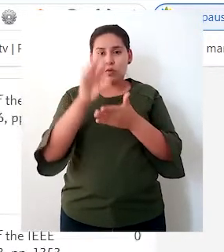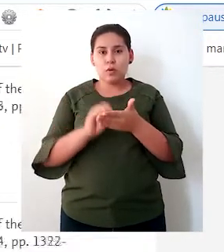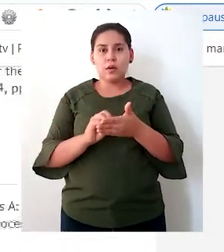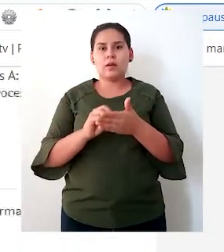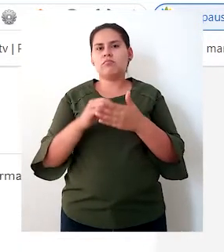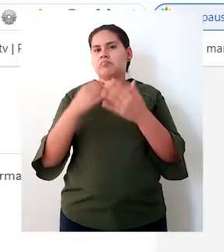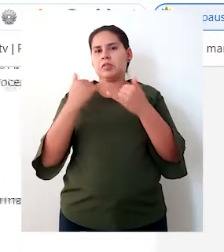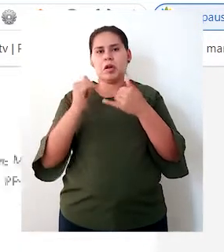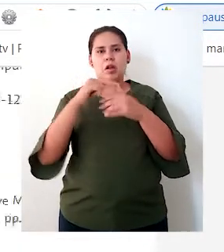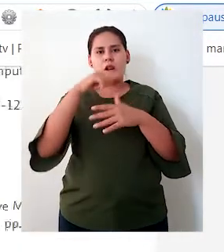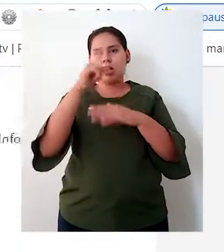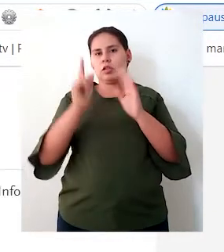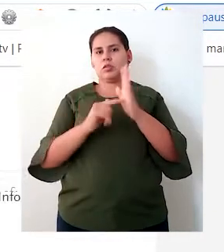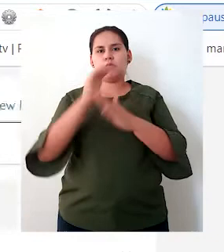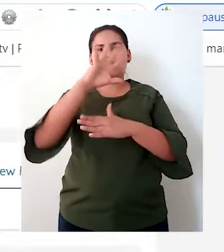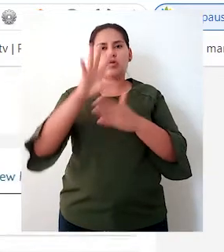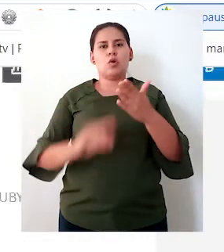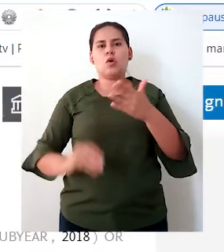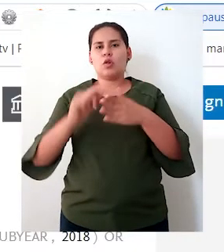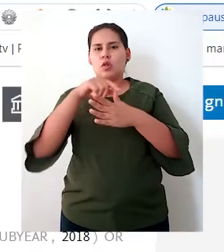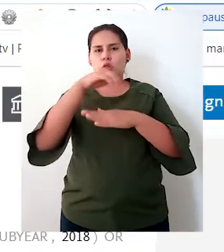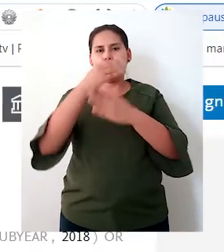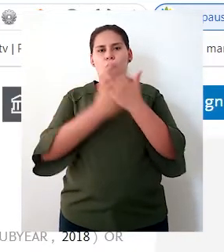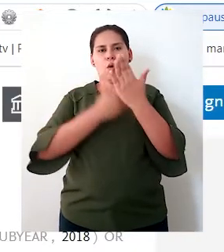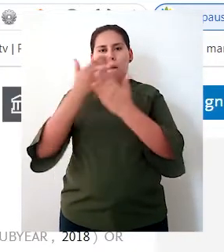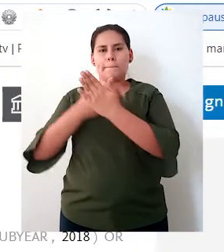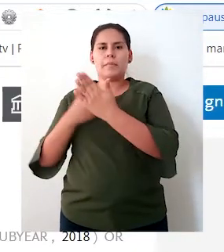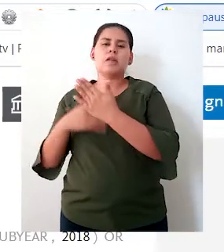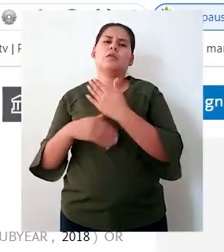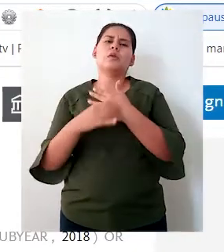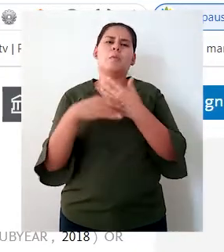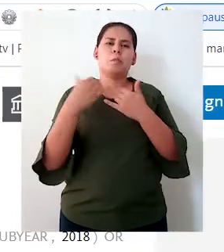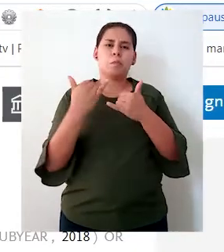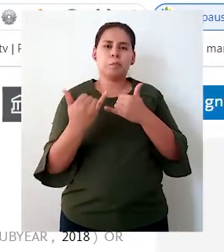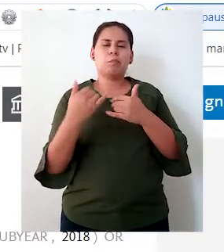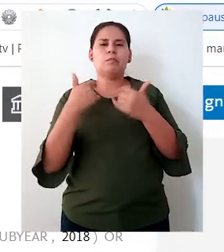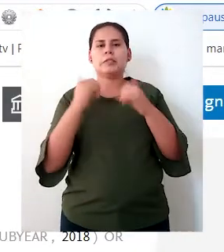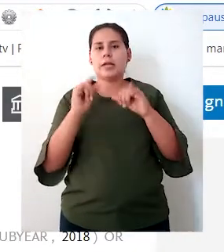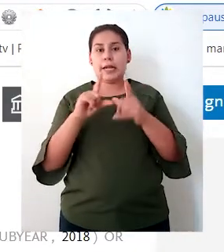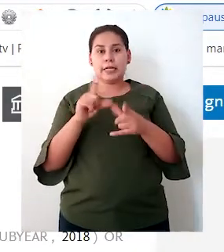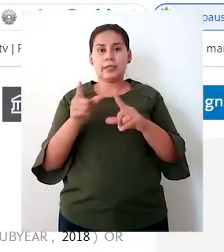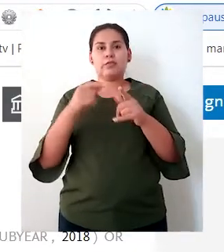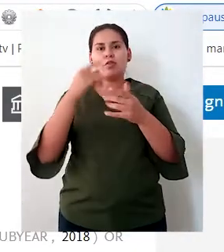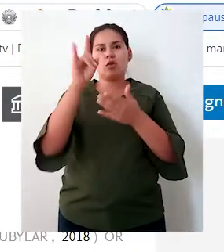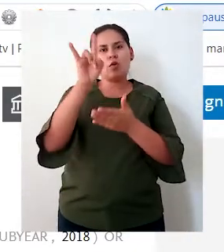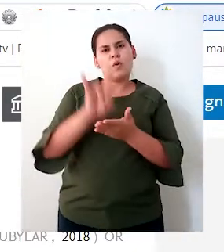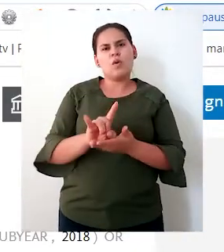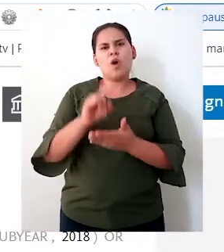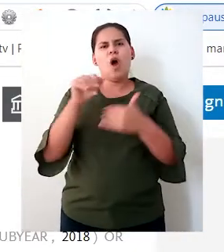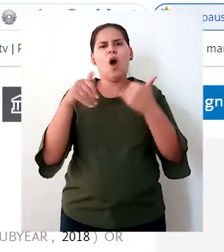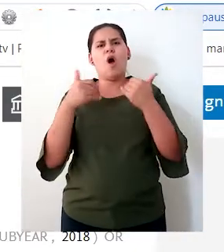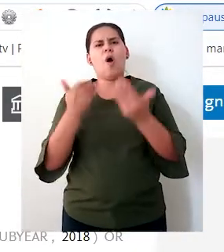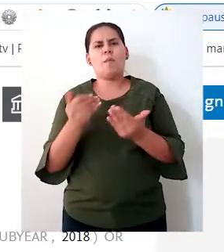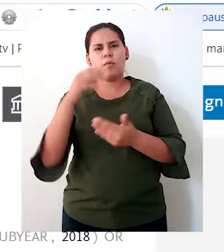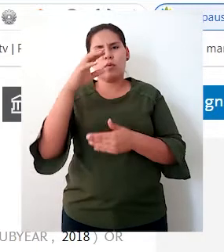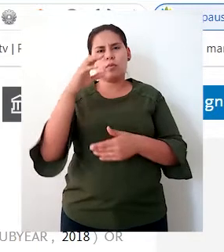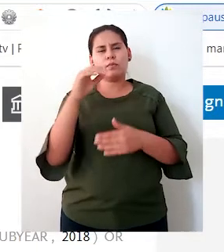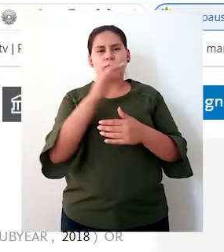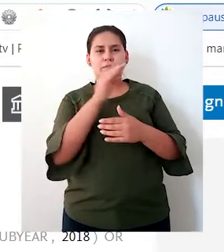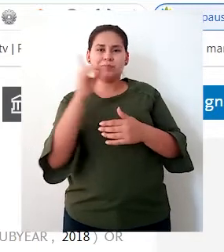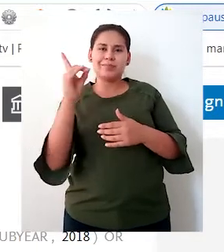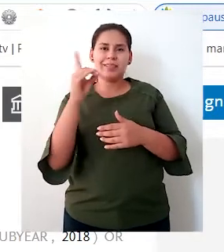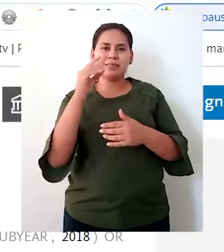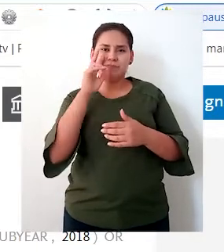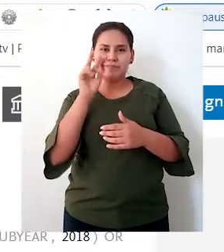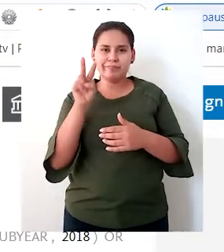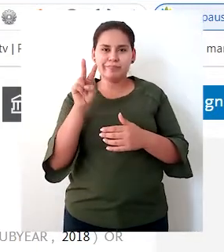selecciona todos los documentos. Una vez seleccionados, lo que vamos a hacer es exportarlos. Aquí al lado tenemos la